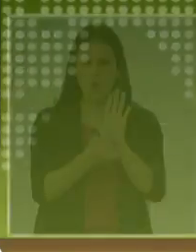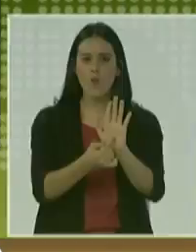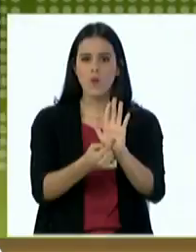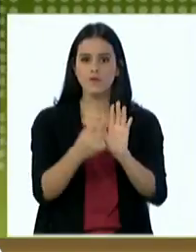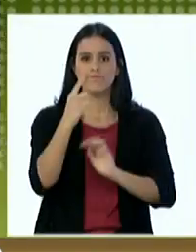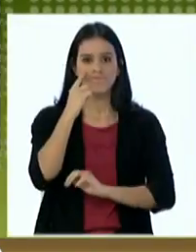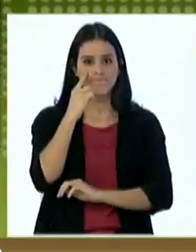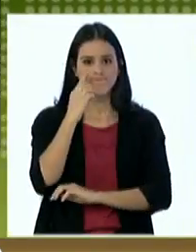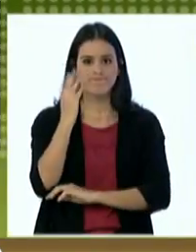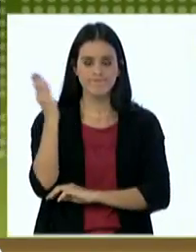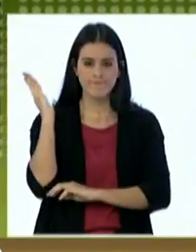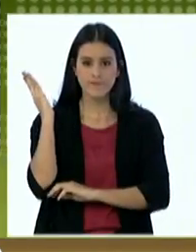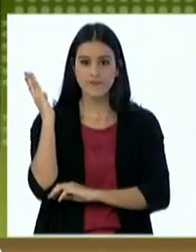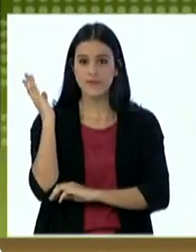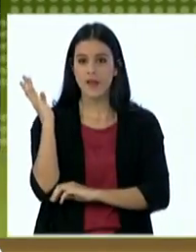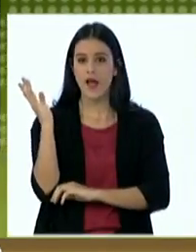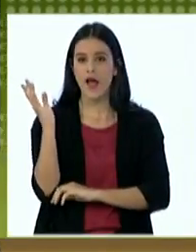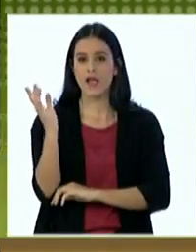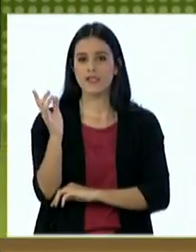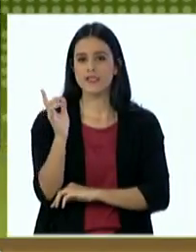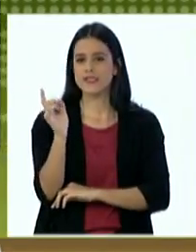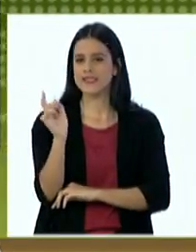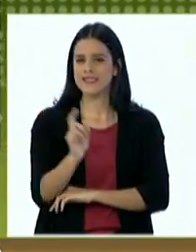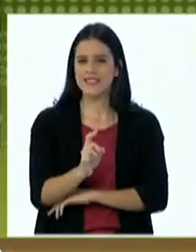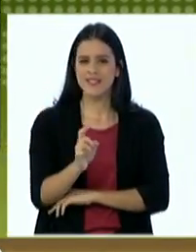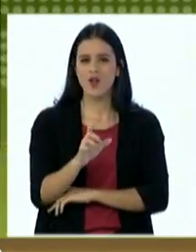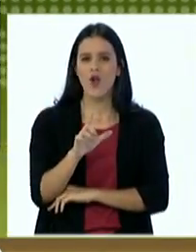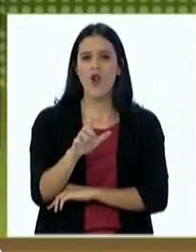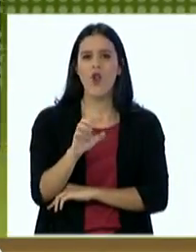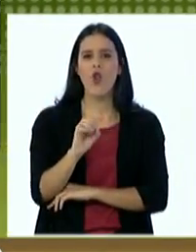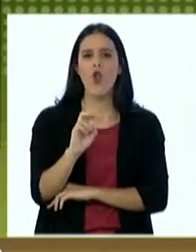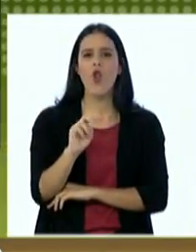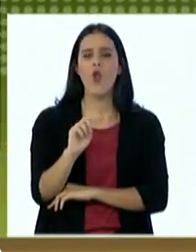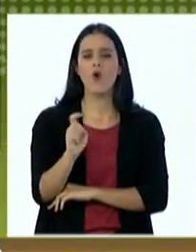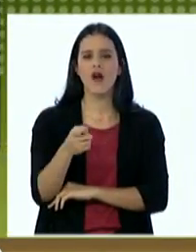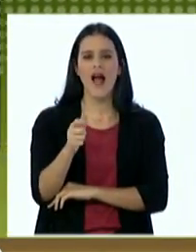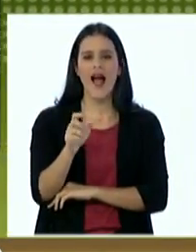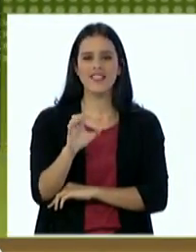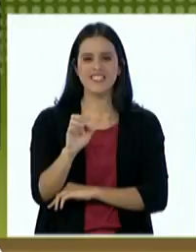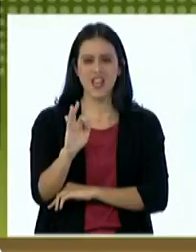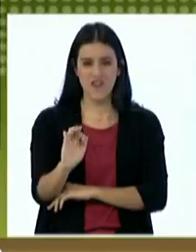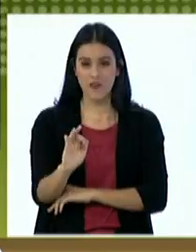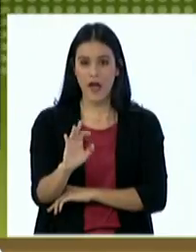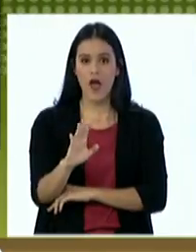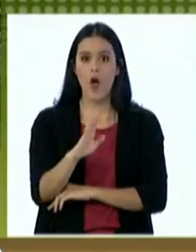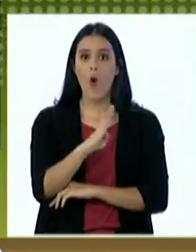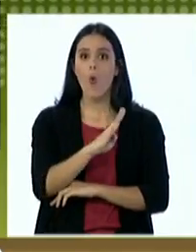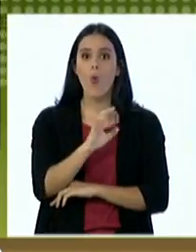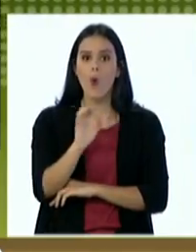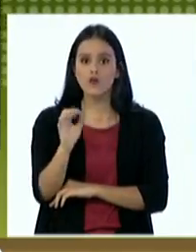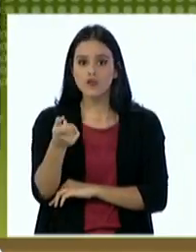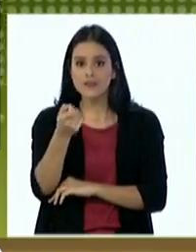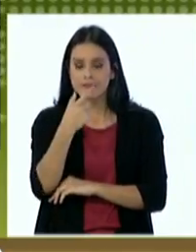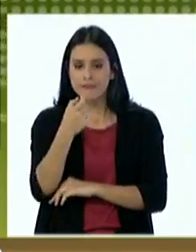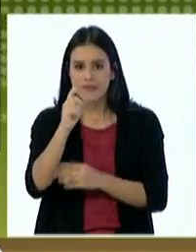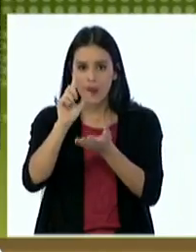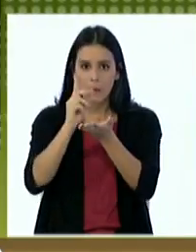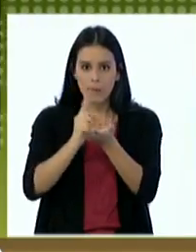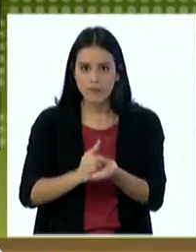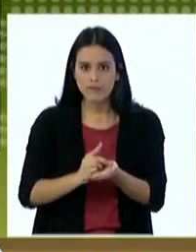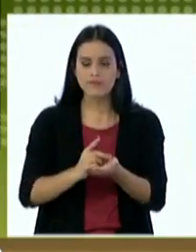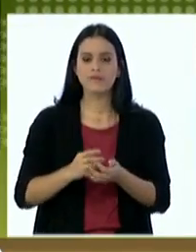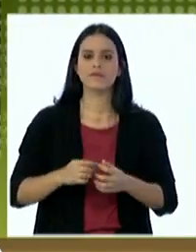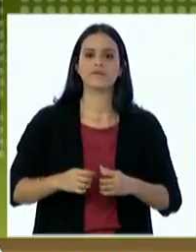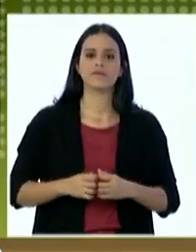se solicita con carácter de urgencia Loganset cápsula 400 miligramos o suspensión de 100